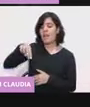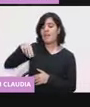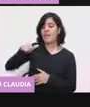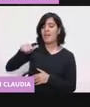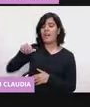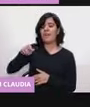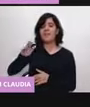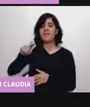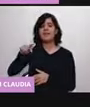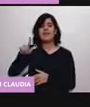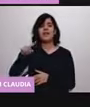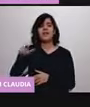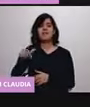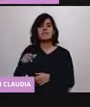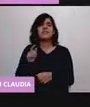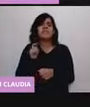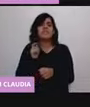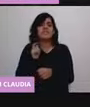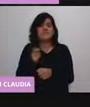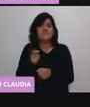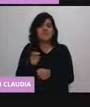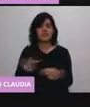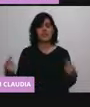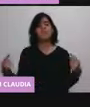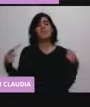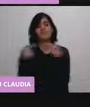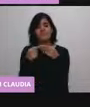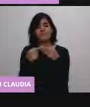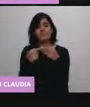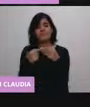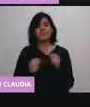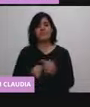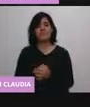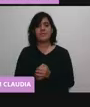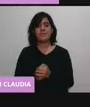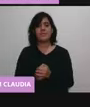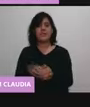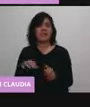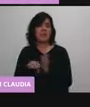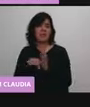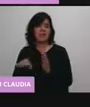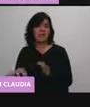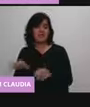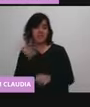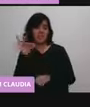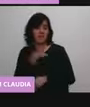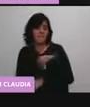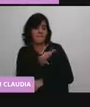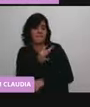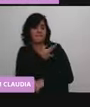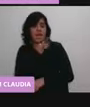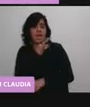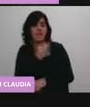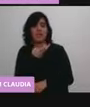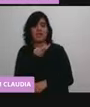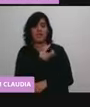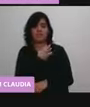reacciones alérgicas. Que te pique una abeja, un mosquito y te haga un